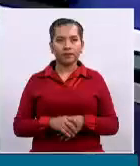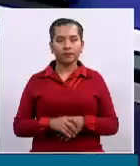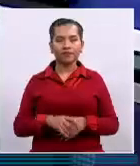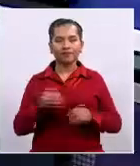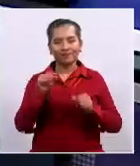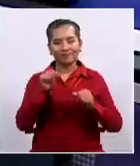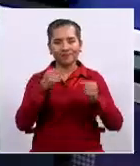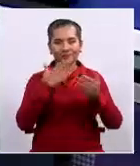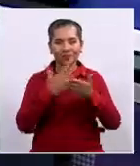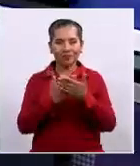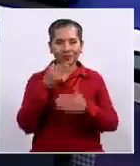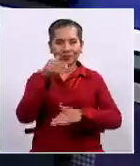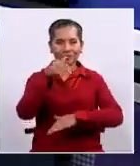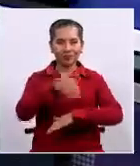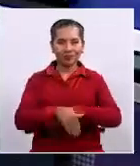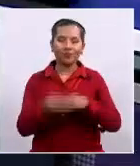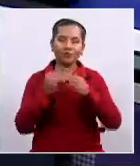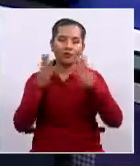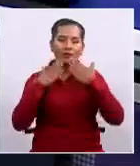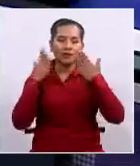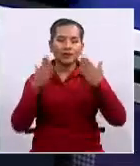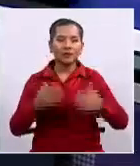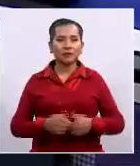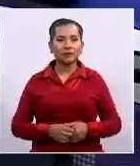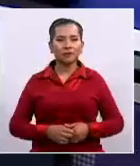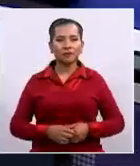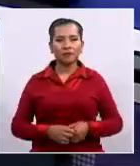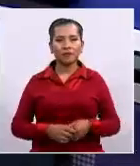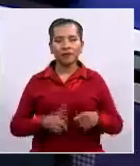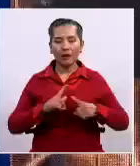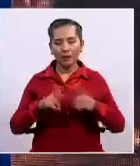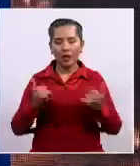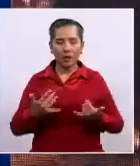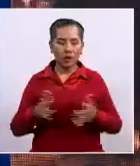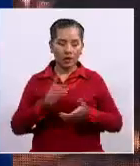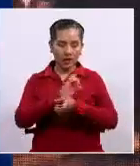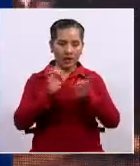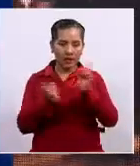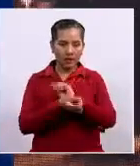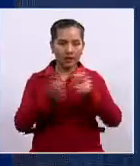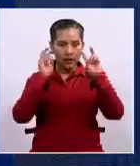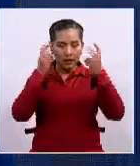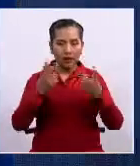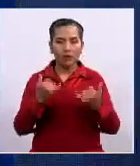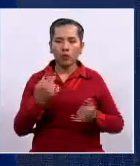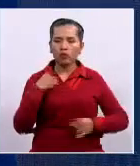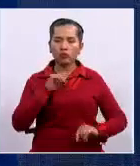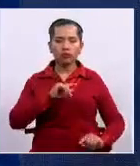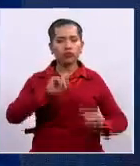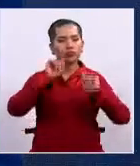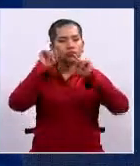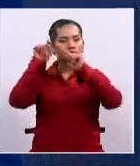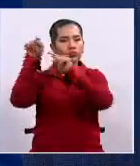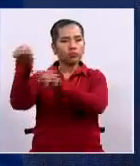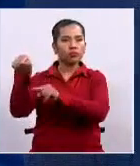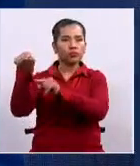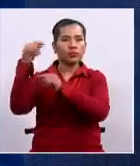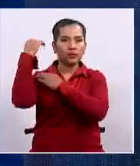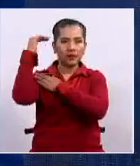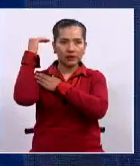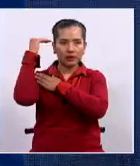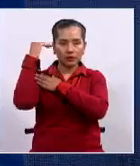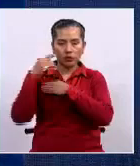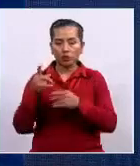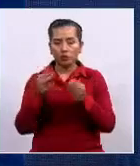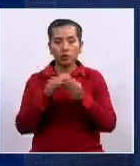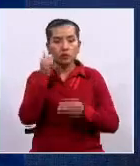Buenas noches. Bien, muchas gracias. Vamos a cambiar de tema y vamos a trasladarnos hasta Santa Cruz. Ahí está